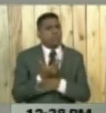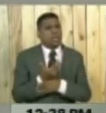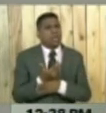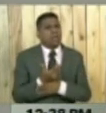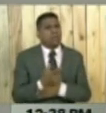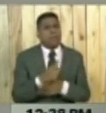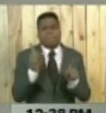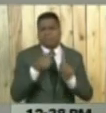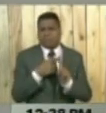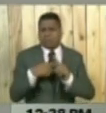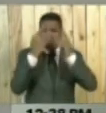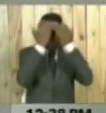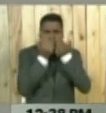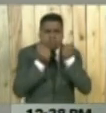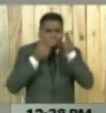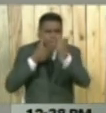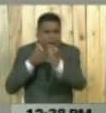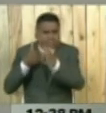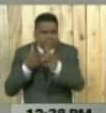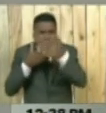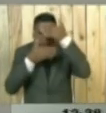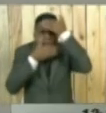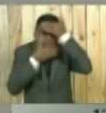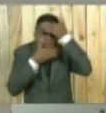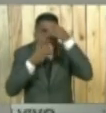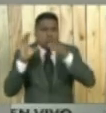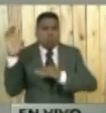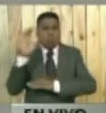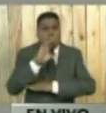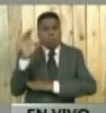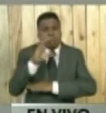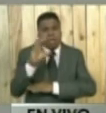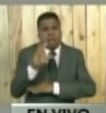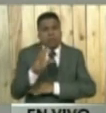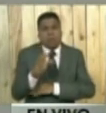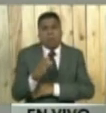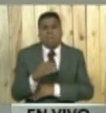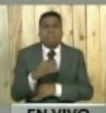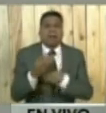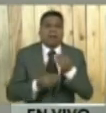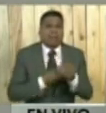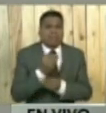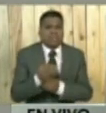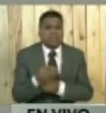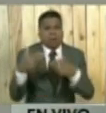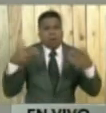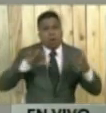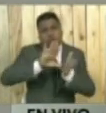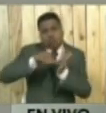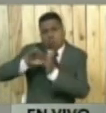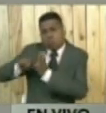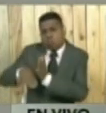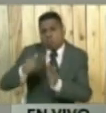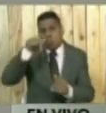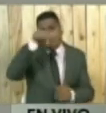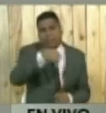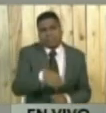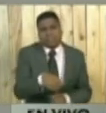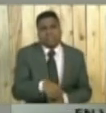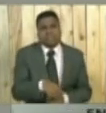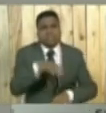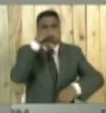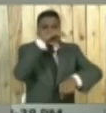paramilitarismo colombiano para incidir en la delincuencia organizada y en bandas cometer delitos de